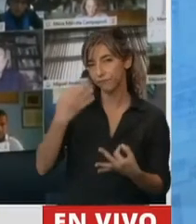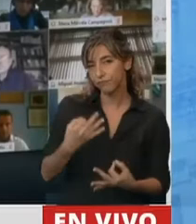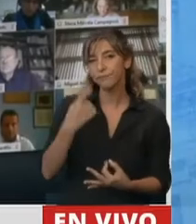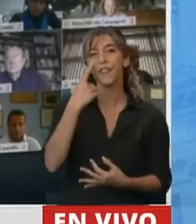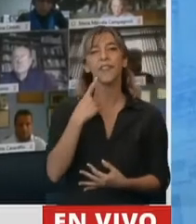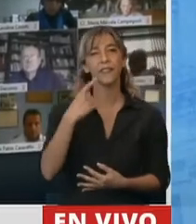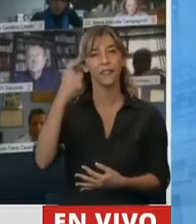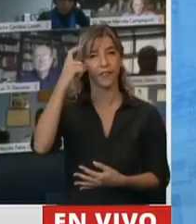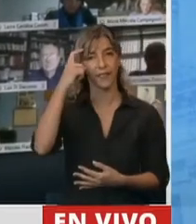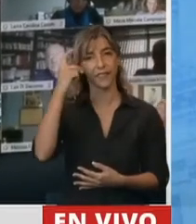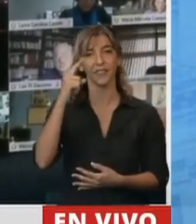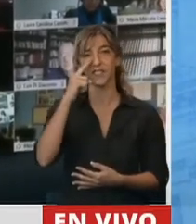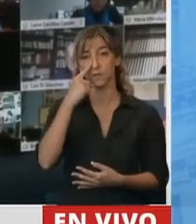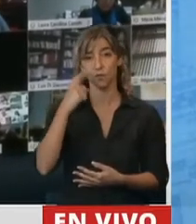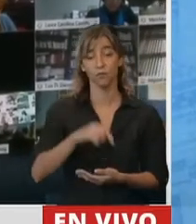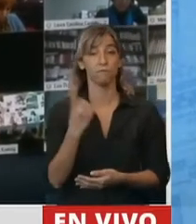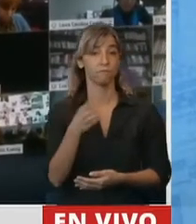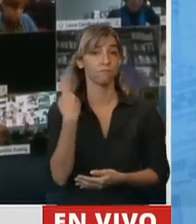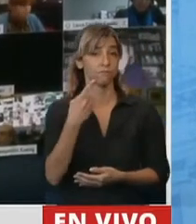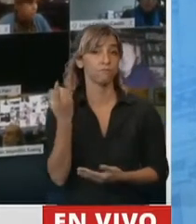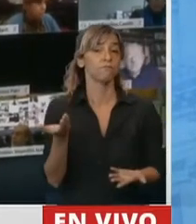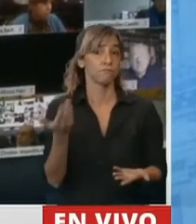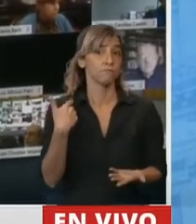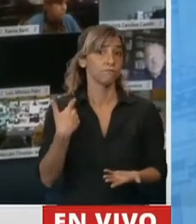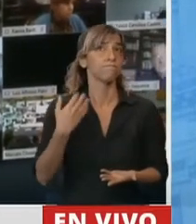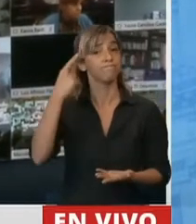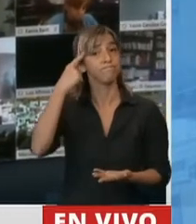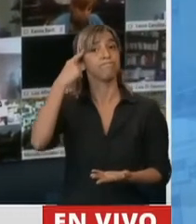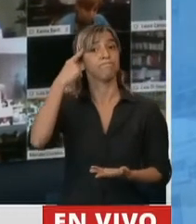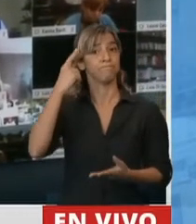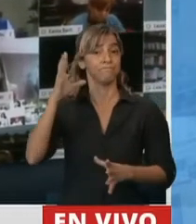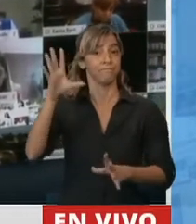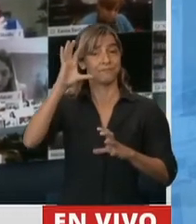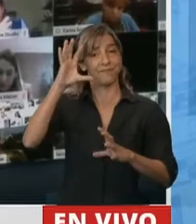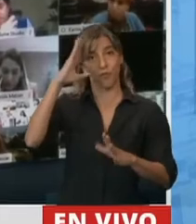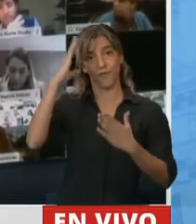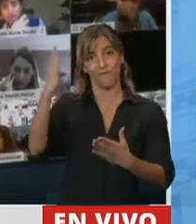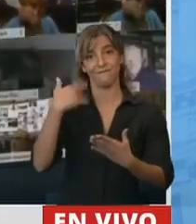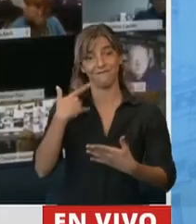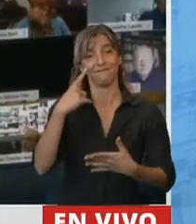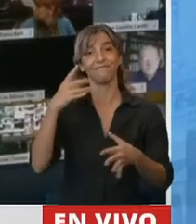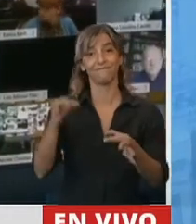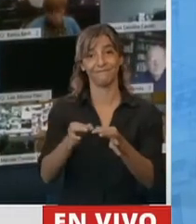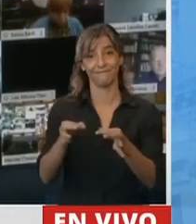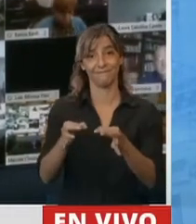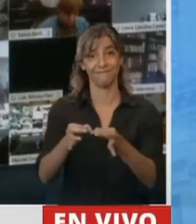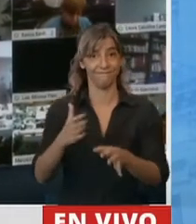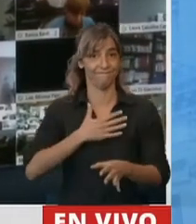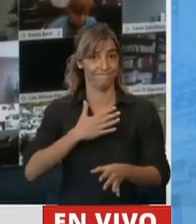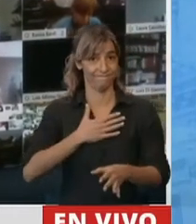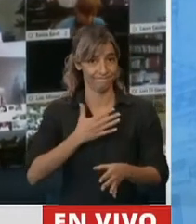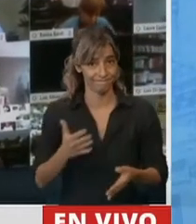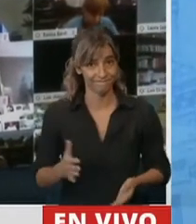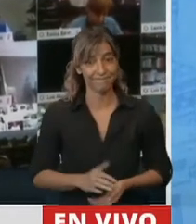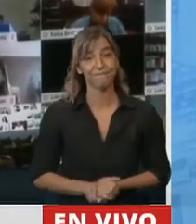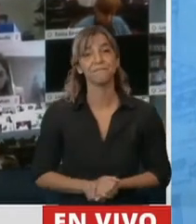la reafirmación de los derechos soberanos sobre nuestras Islas Malvinas. Y en ese contexto es que he venido